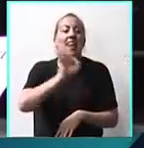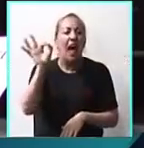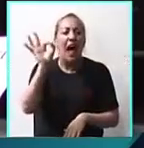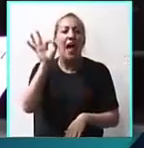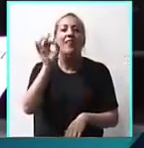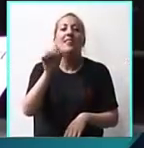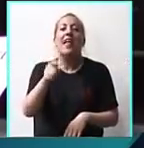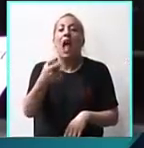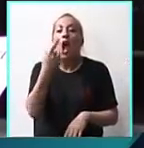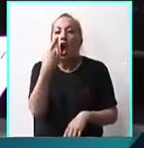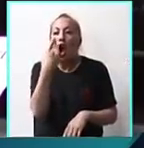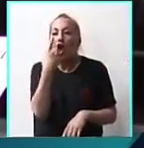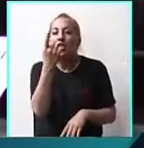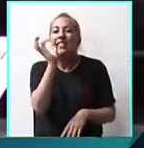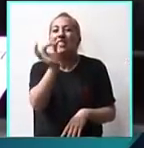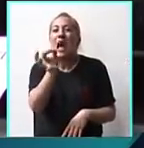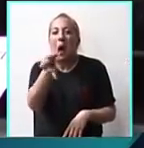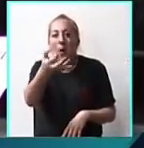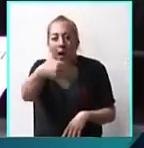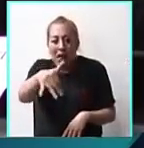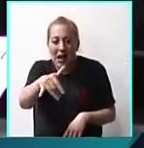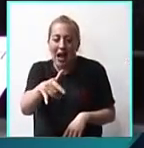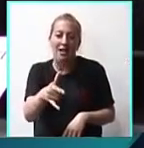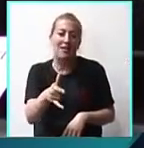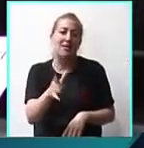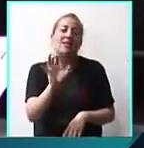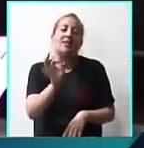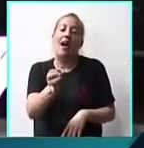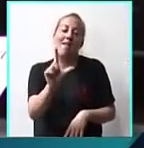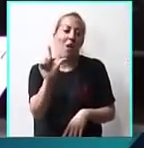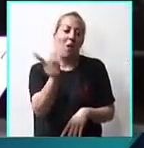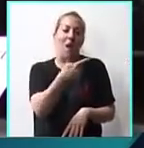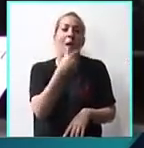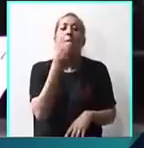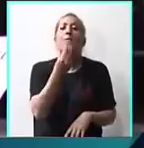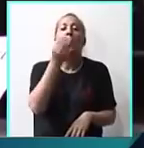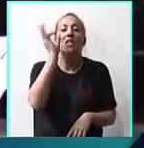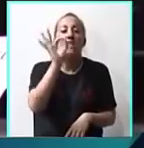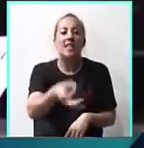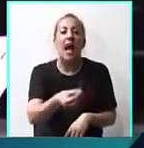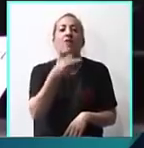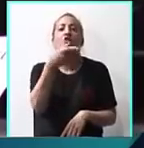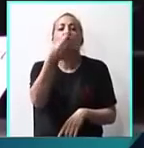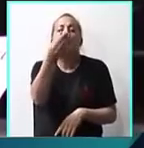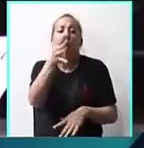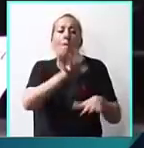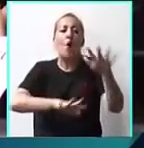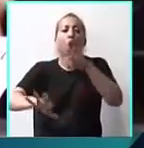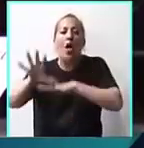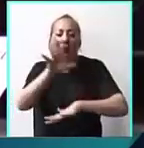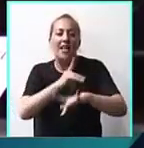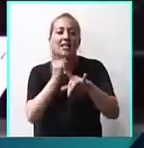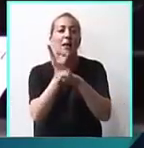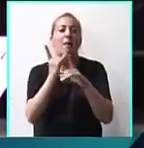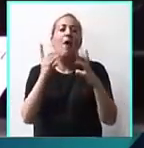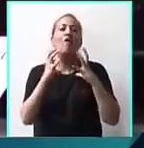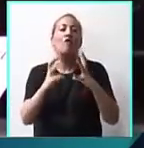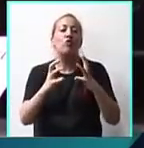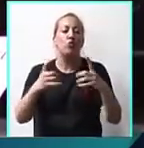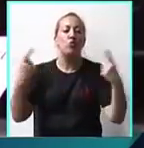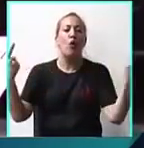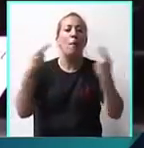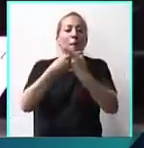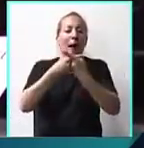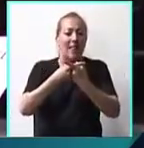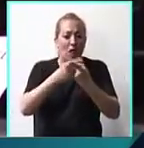calle en la ciudad de Buenos Aires les puede creer eso, porque saben cómo se organizan los espectáculos públicos y no sólo se organiza el